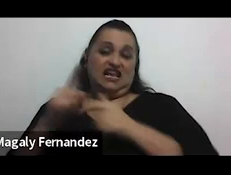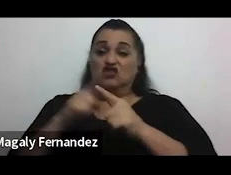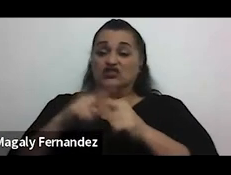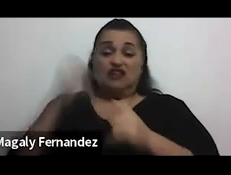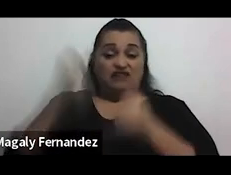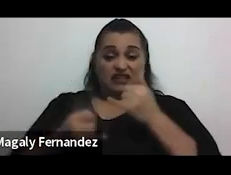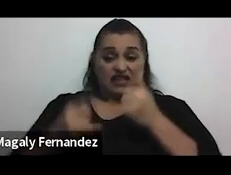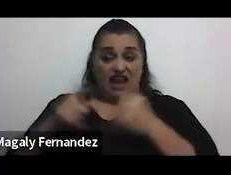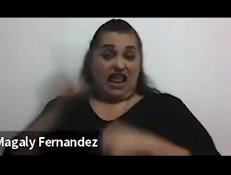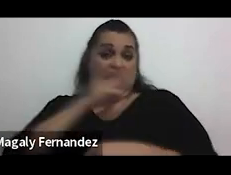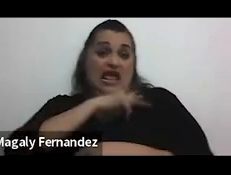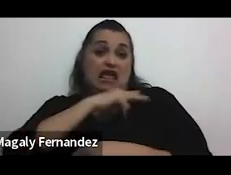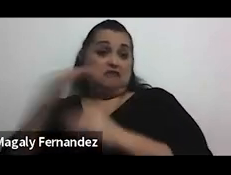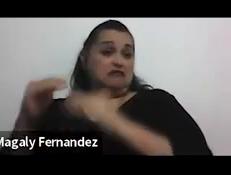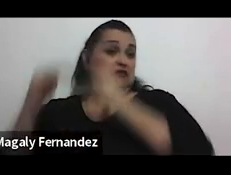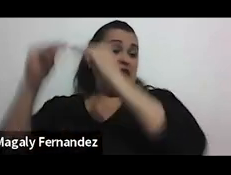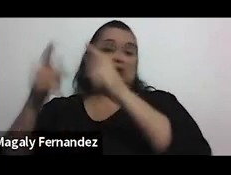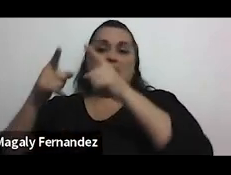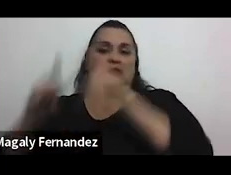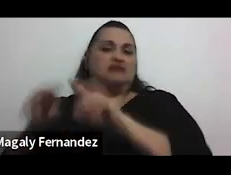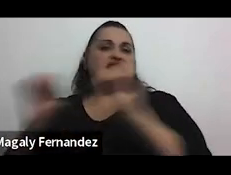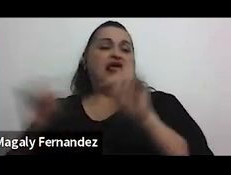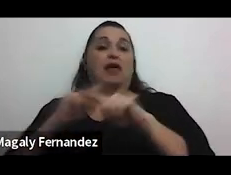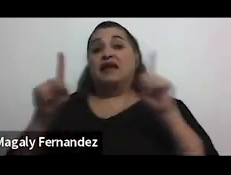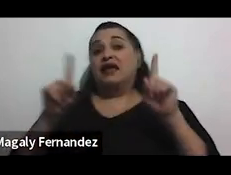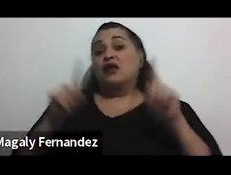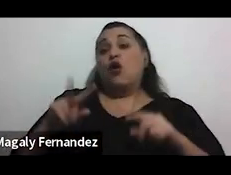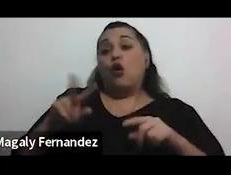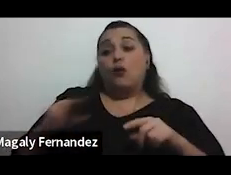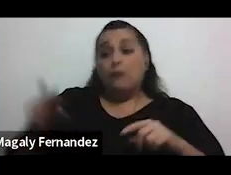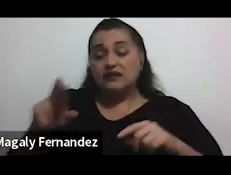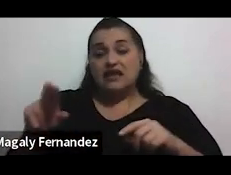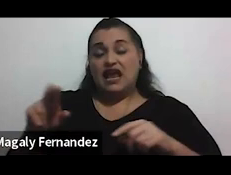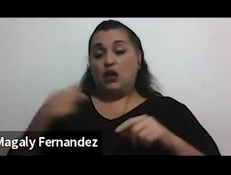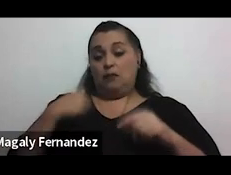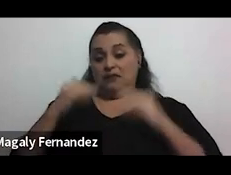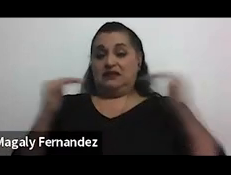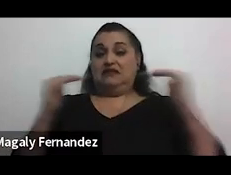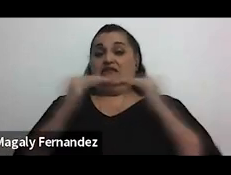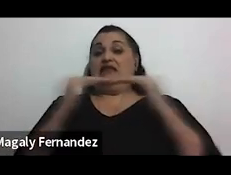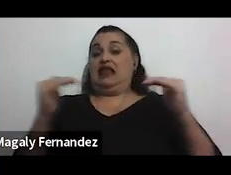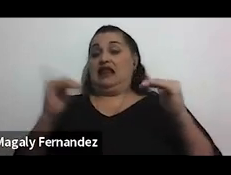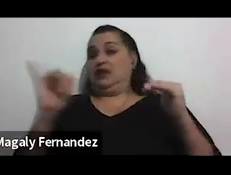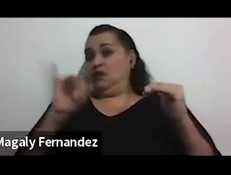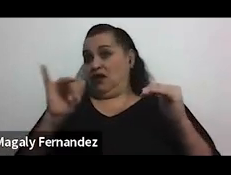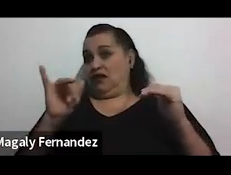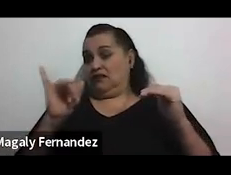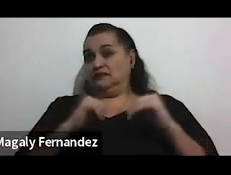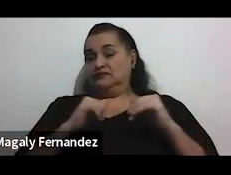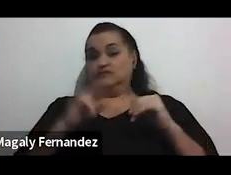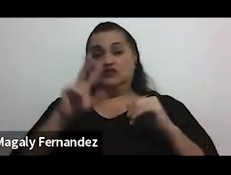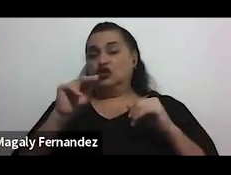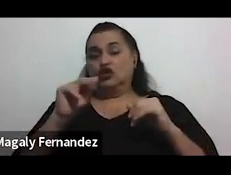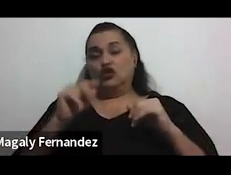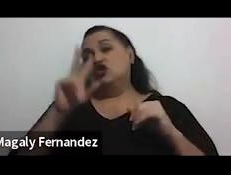tipo de jerarcas nada les va a pasar pero si es un compañero qué sé yo como de mi nivel que no es muchos